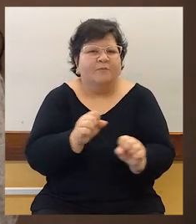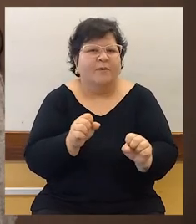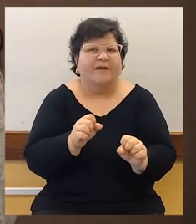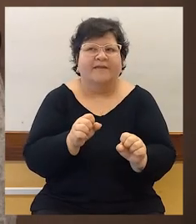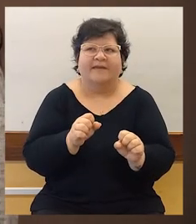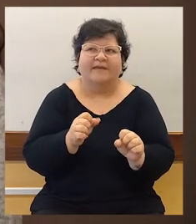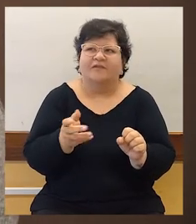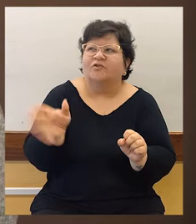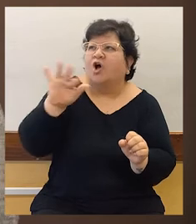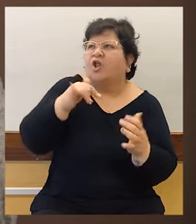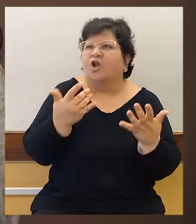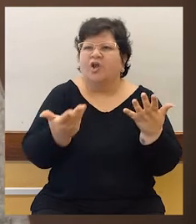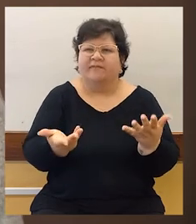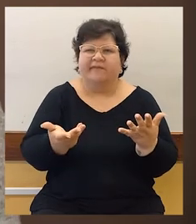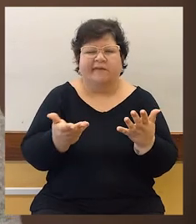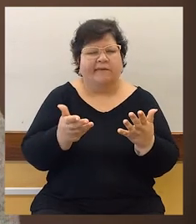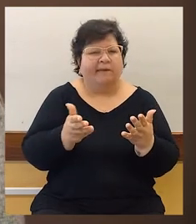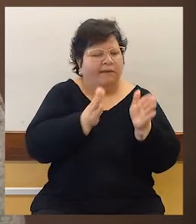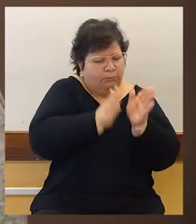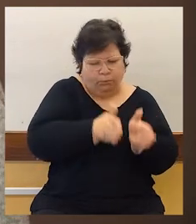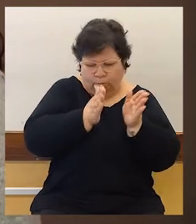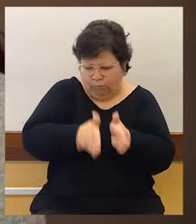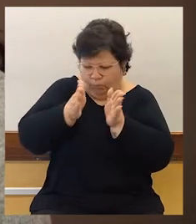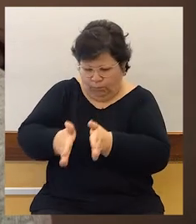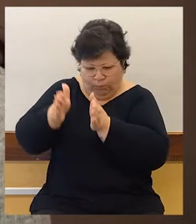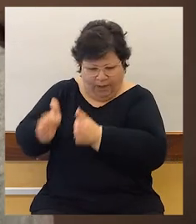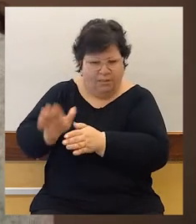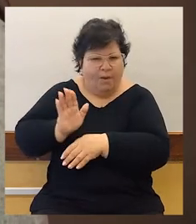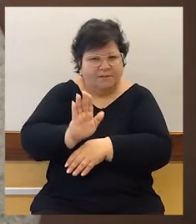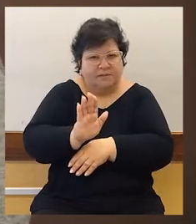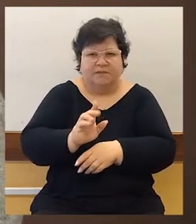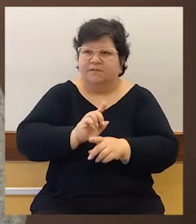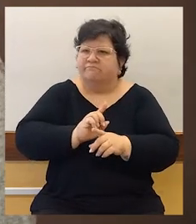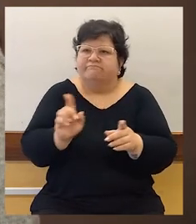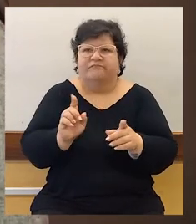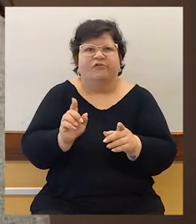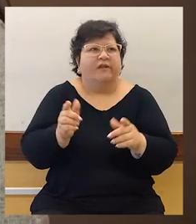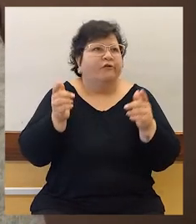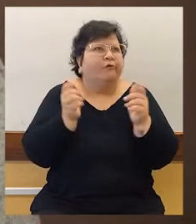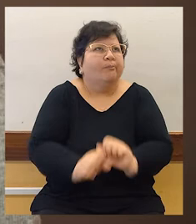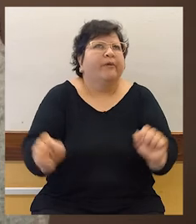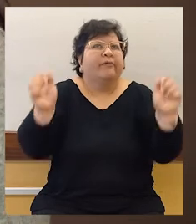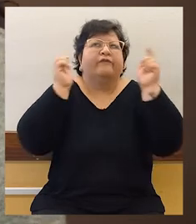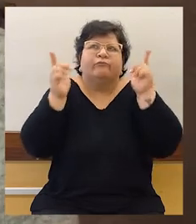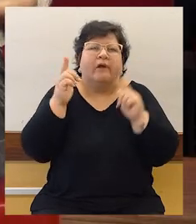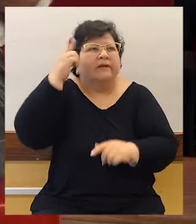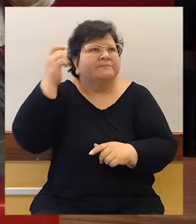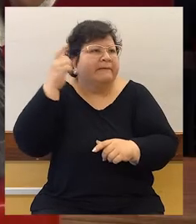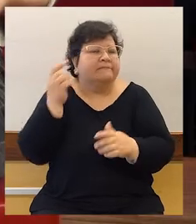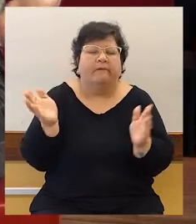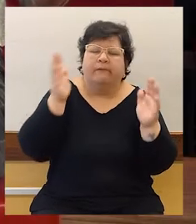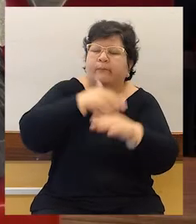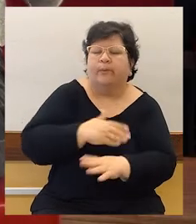que viene del día a día, tan estructurado, tan coartado, donde no puedo terminar de disfrutar, donde no puedo vivir la experiencia, bueno,